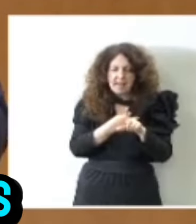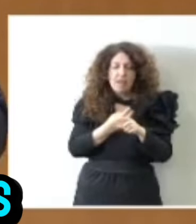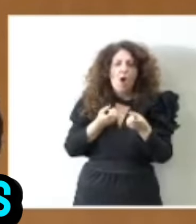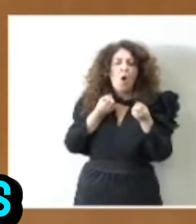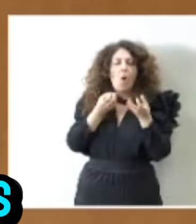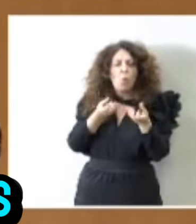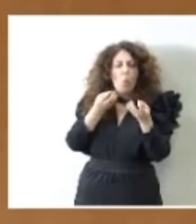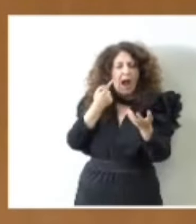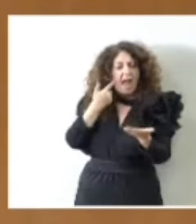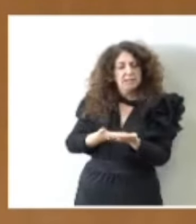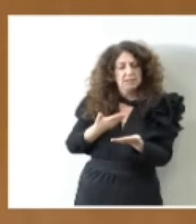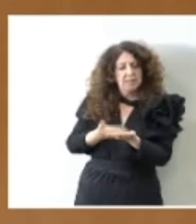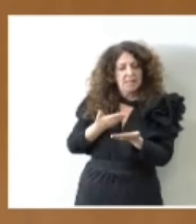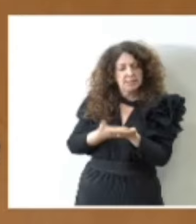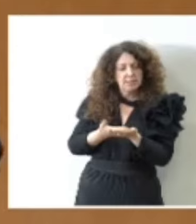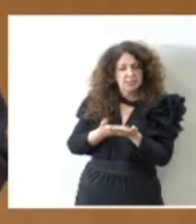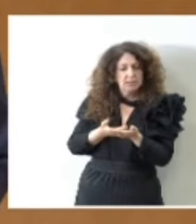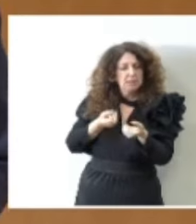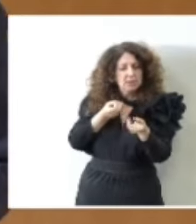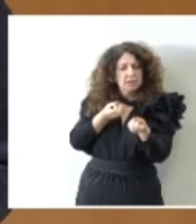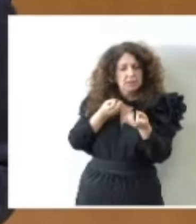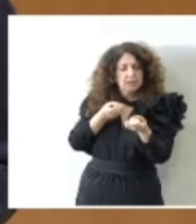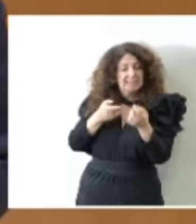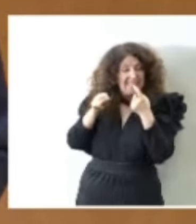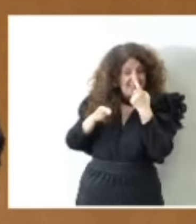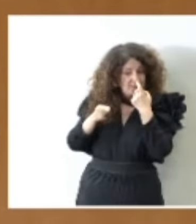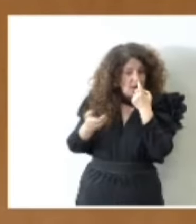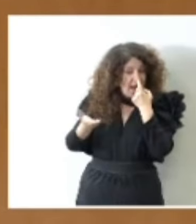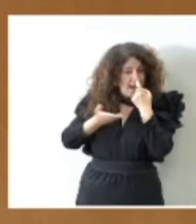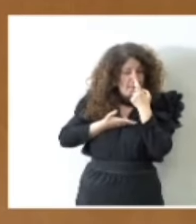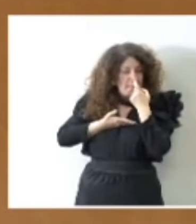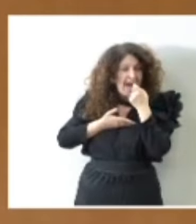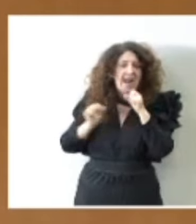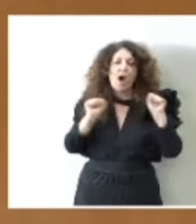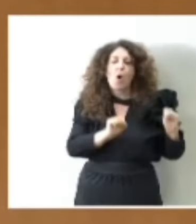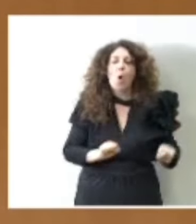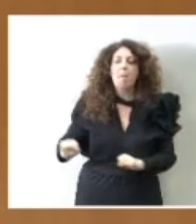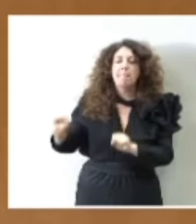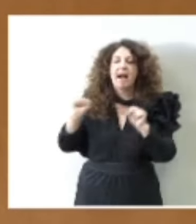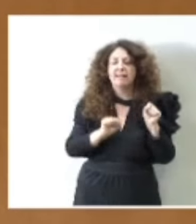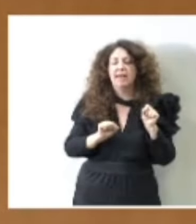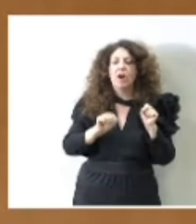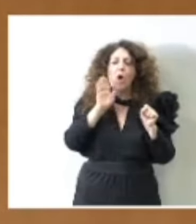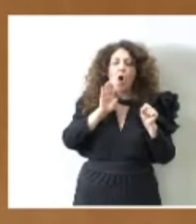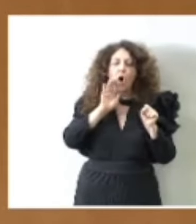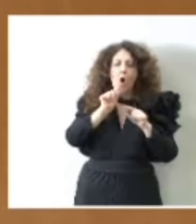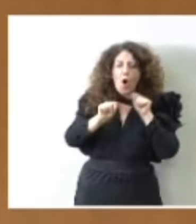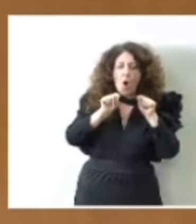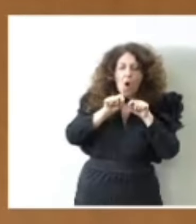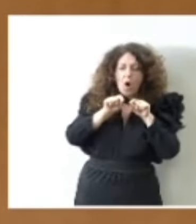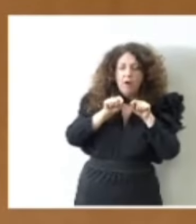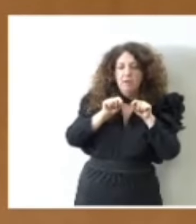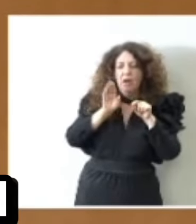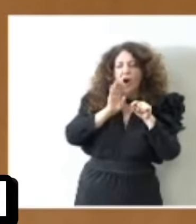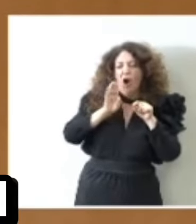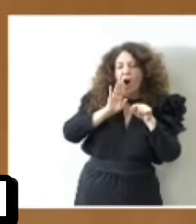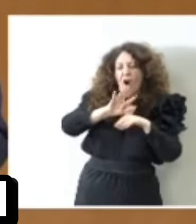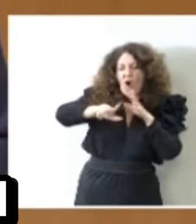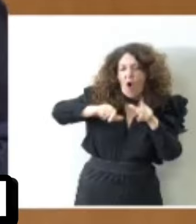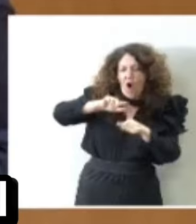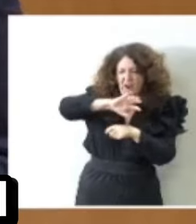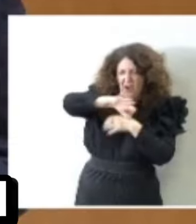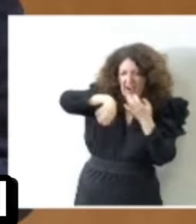acciones concretas que nos permitían combatir la citada corrupción. Lo cual, señorías, no deja de